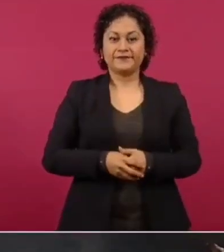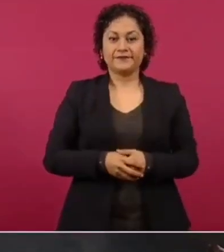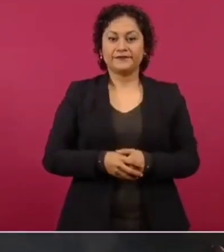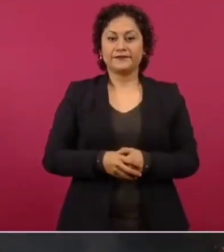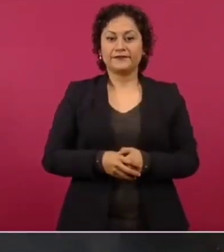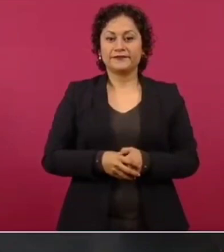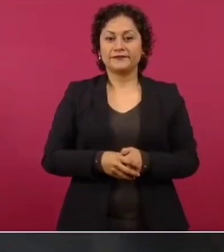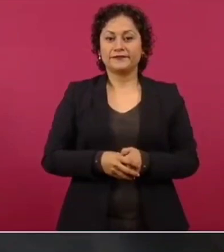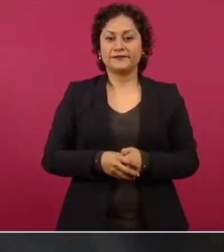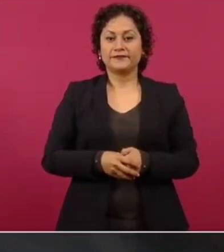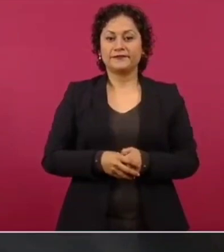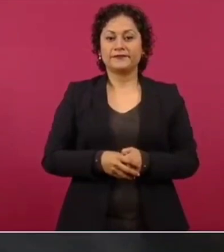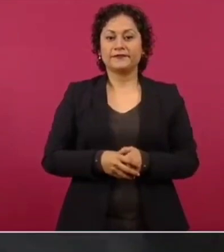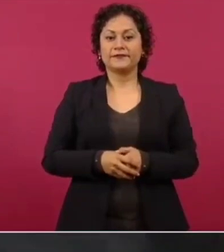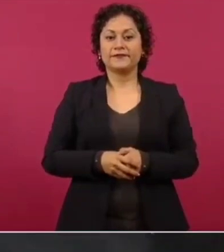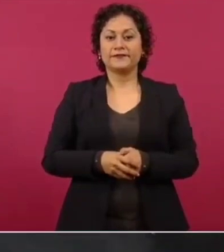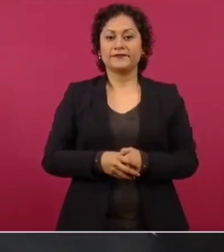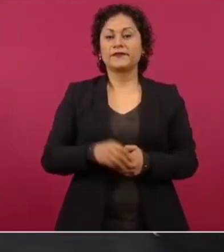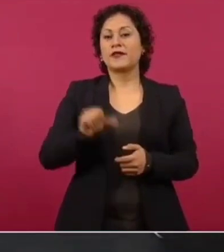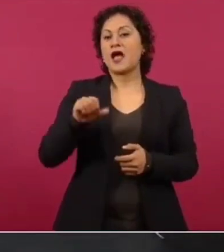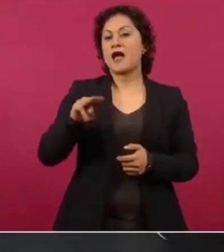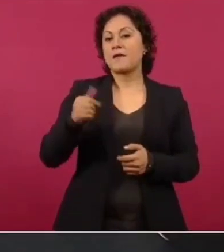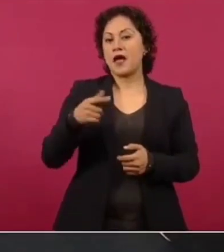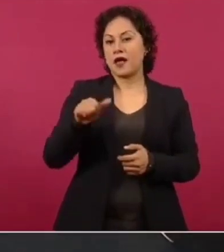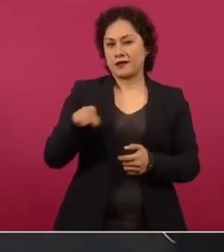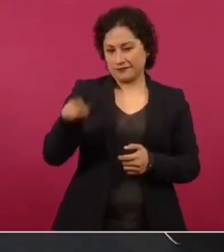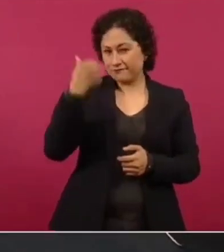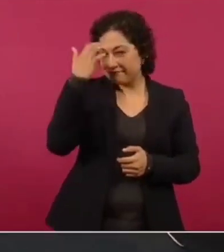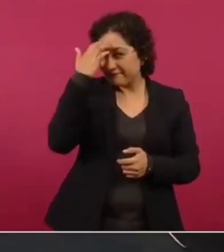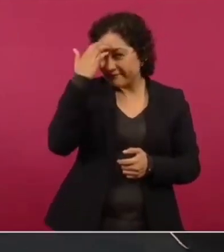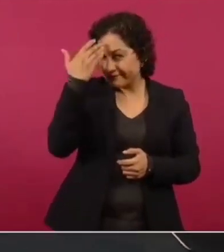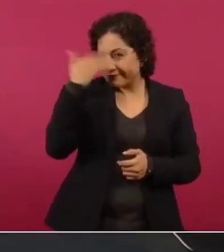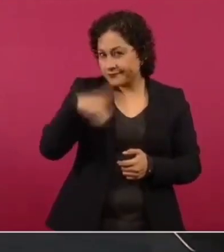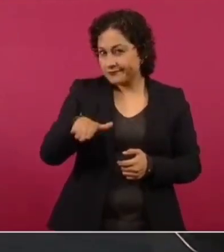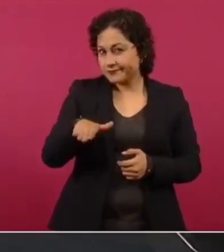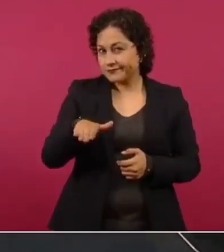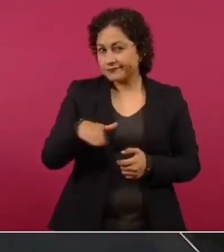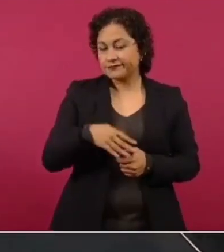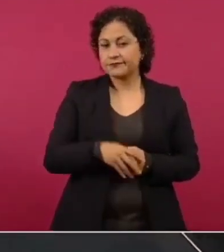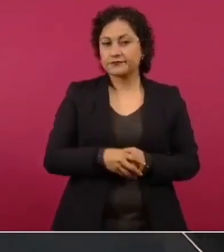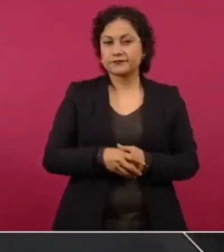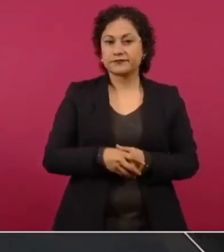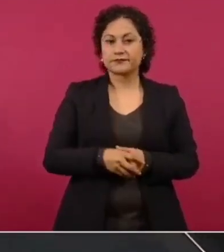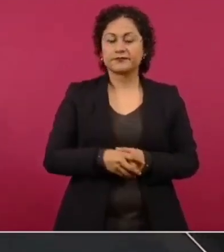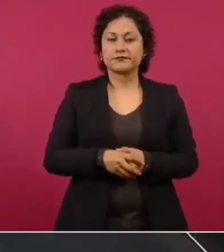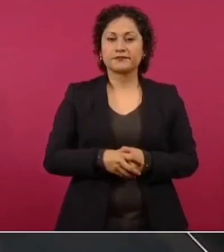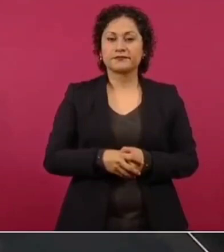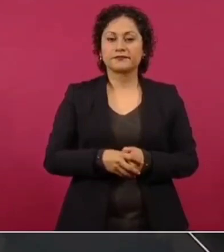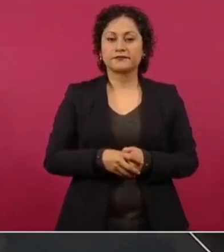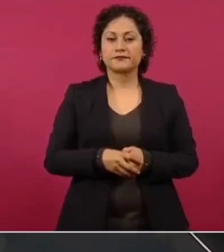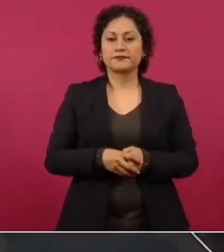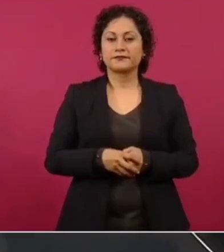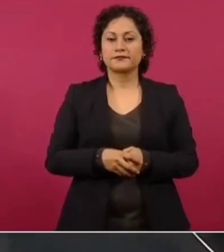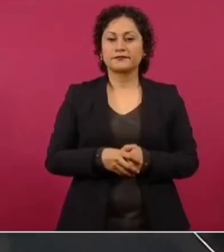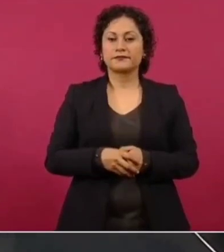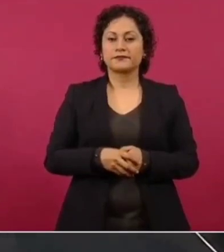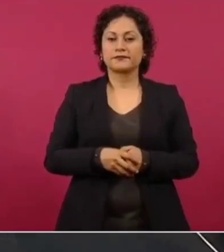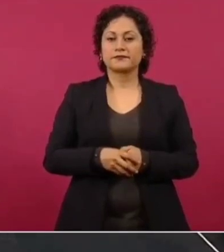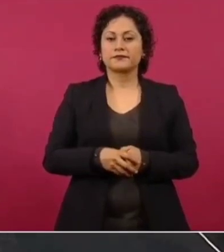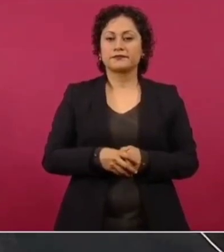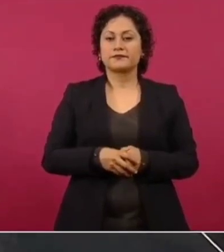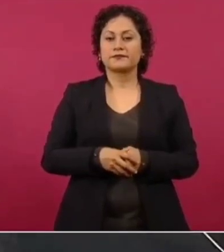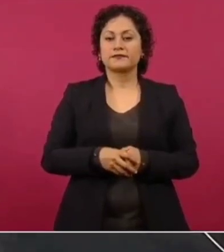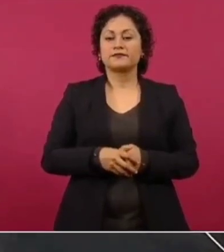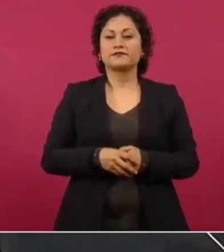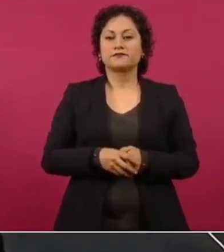Amaga, ya saben quién, ¿verdad?, con consulta para golpear a la Corte.